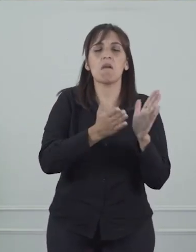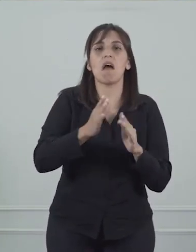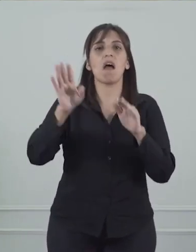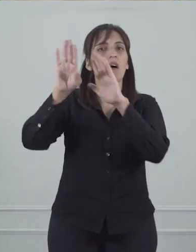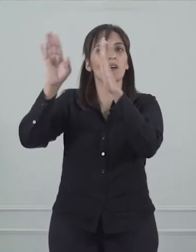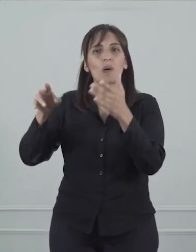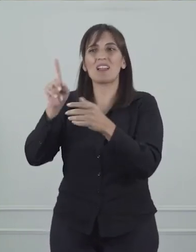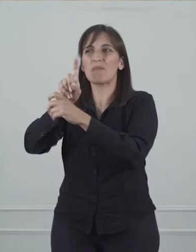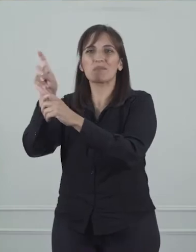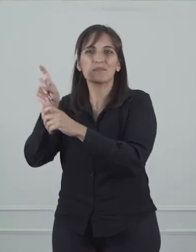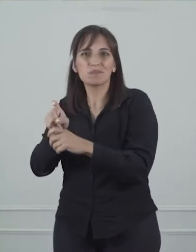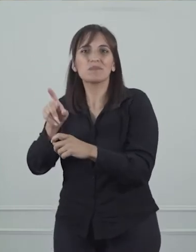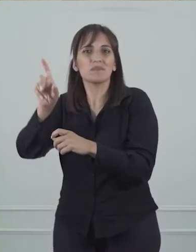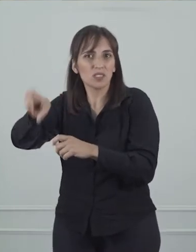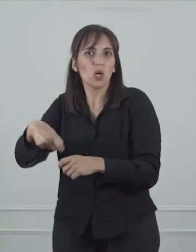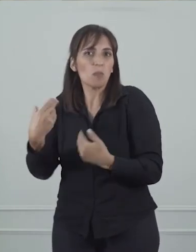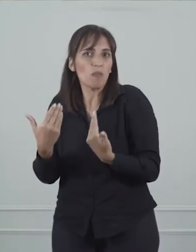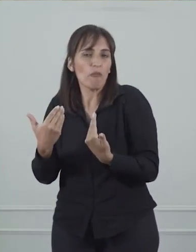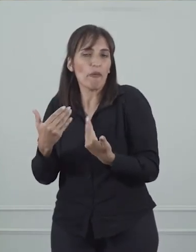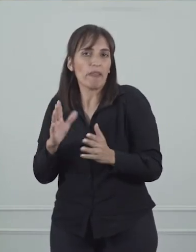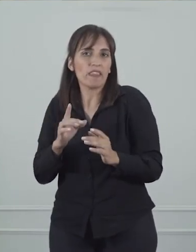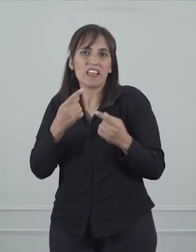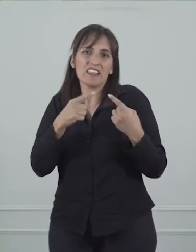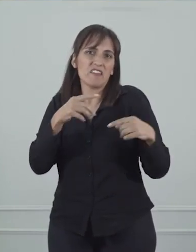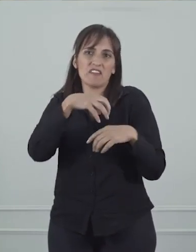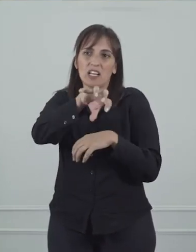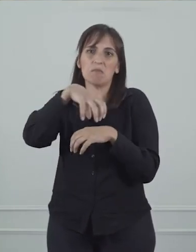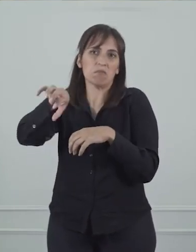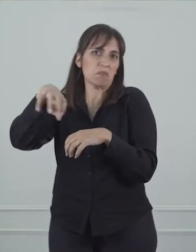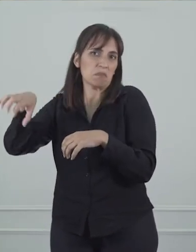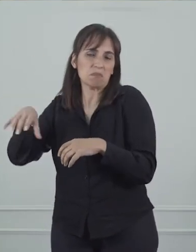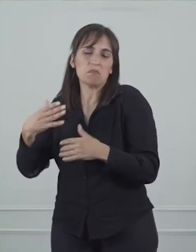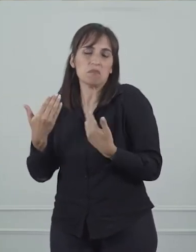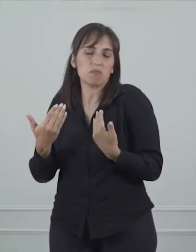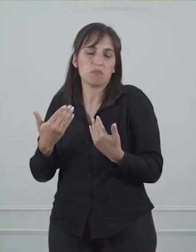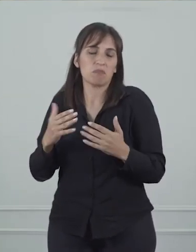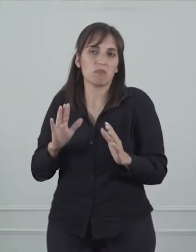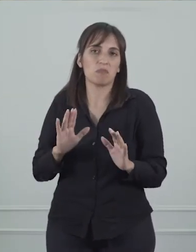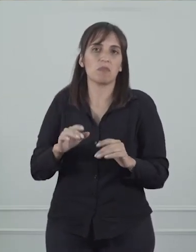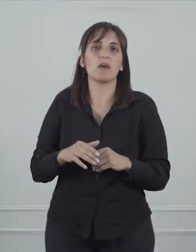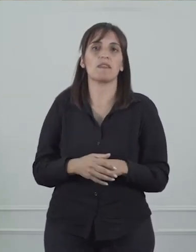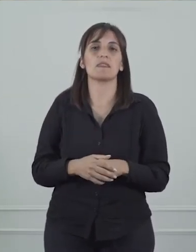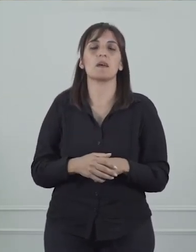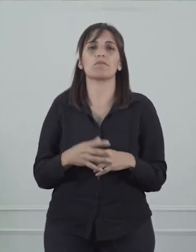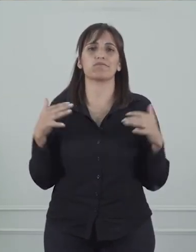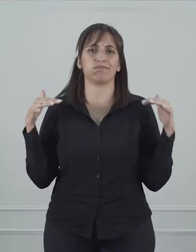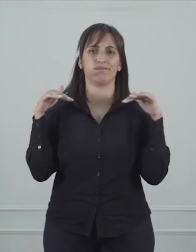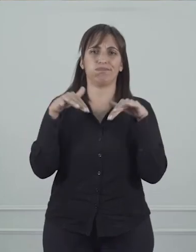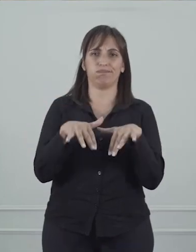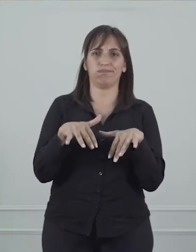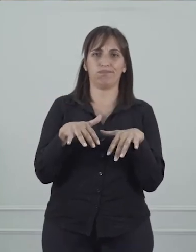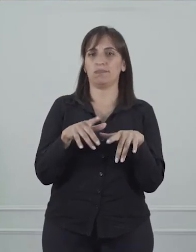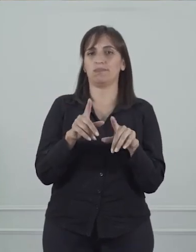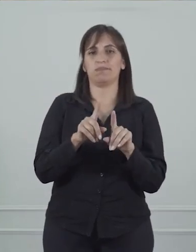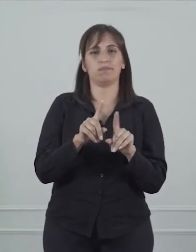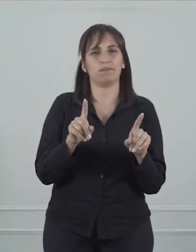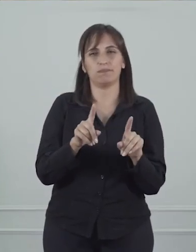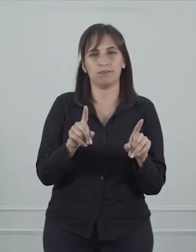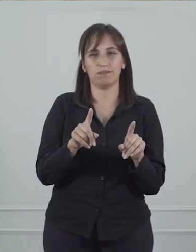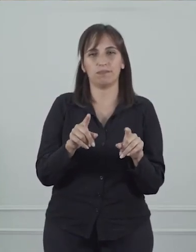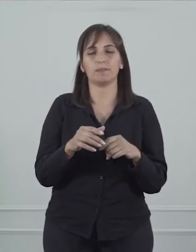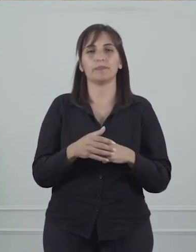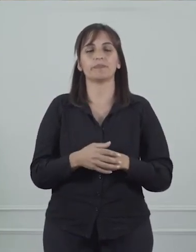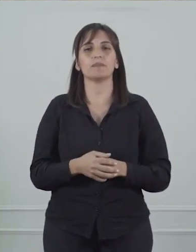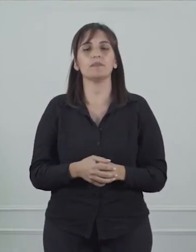distintos puntos de la ciudad para evitar conglomerar, para evitar concentrar gente en los cinco puntos que hemos